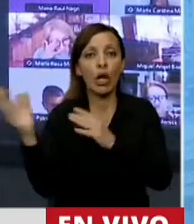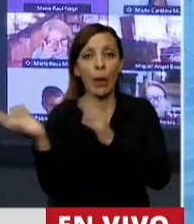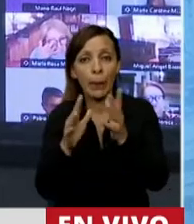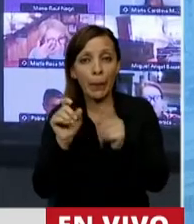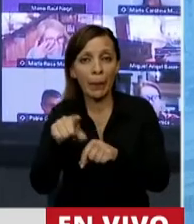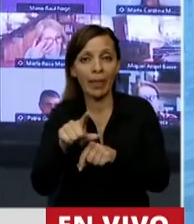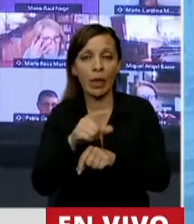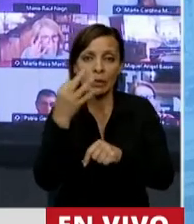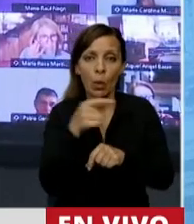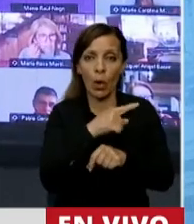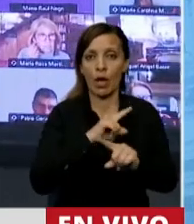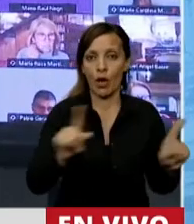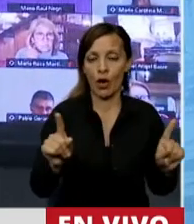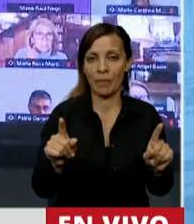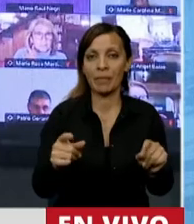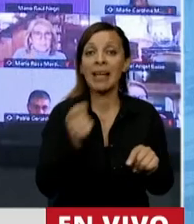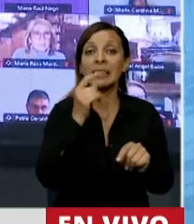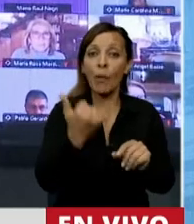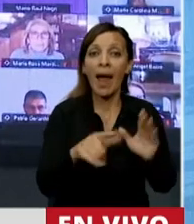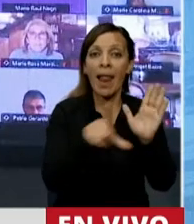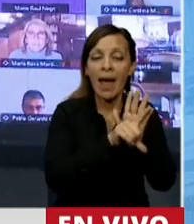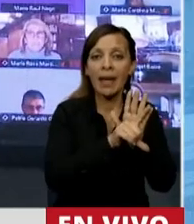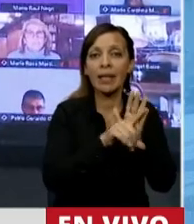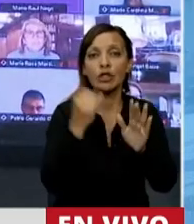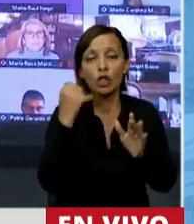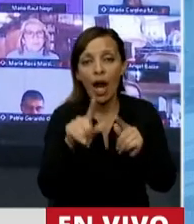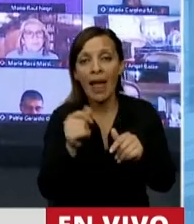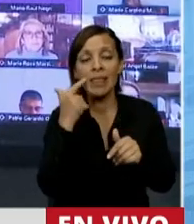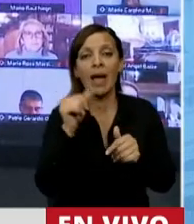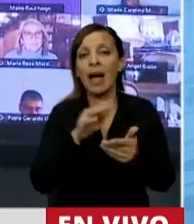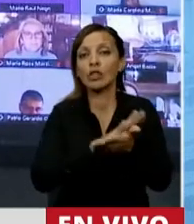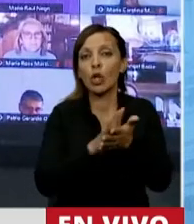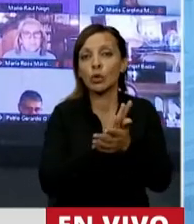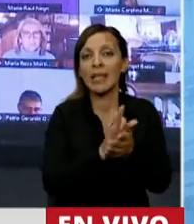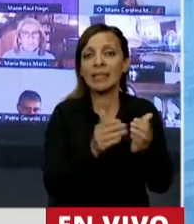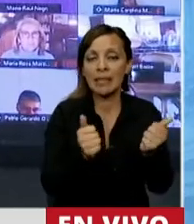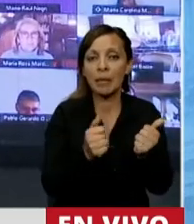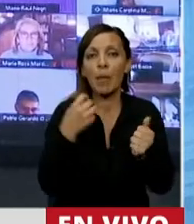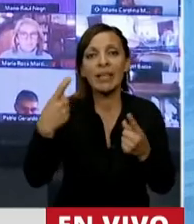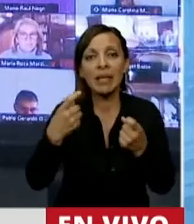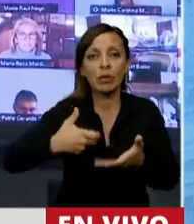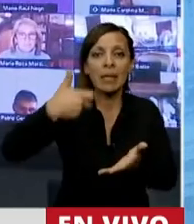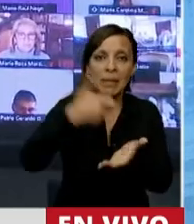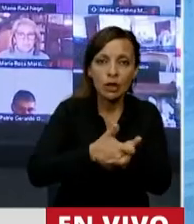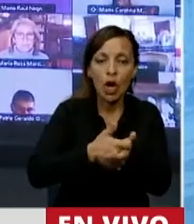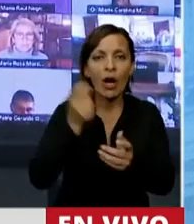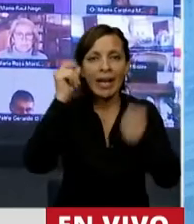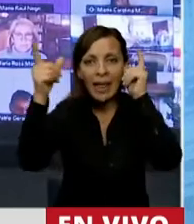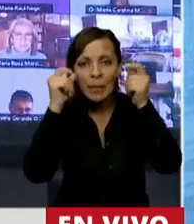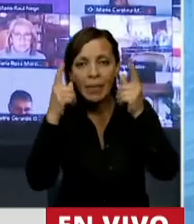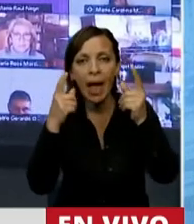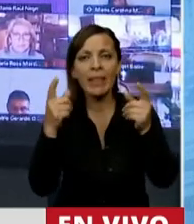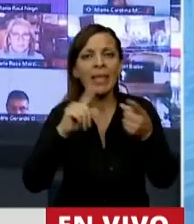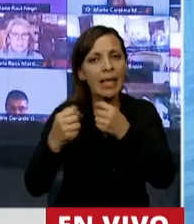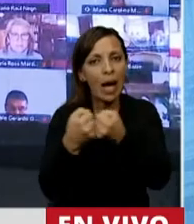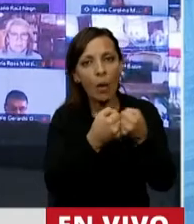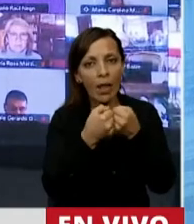ejemplo. Si tuviésemos ley Yolanda, no estaríamos comprando soluciones simples a problemas complejos que van a requerir esfuerzo, inversión, mucha creatividad y mucho